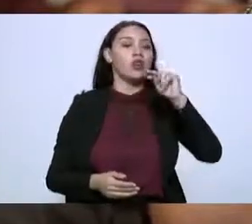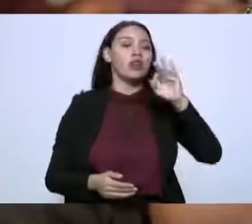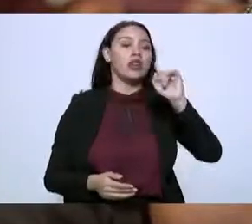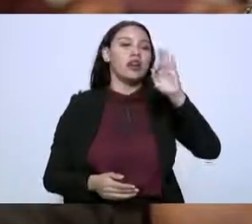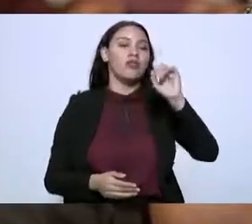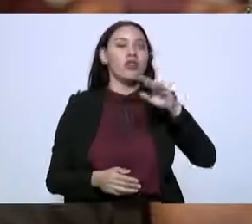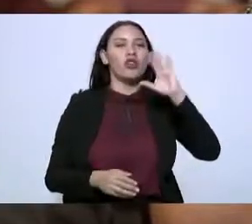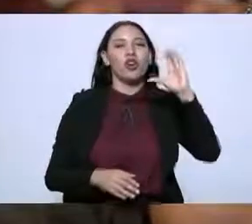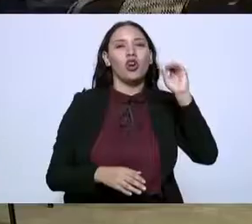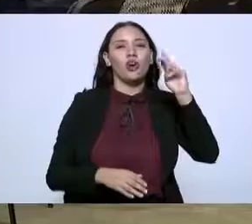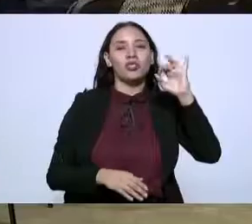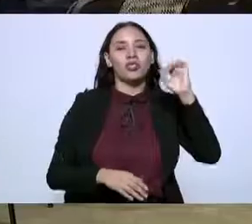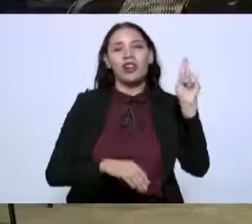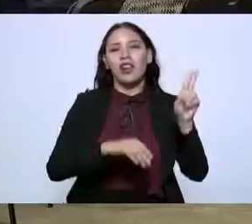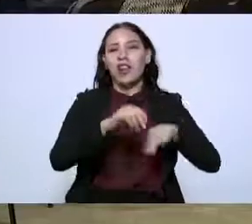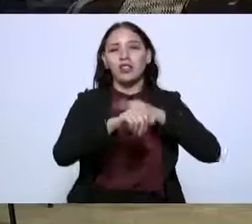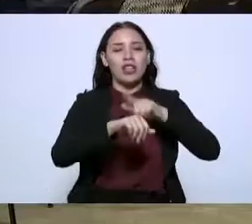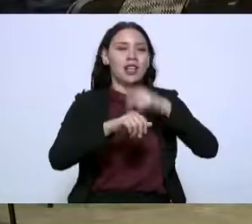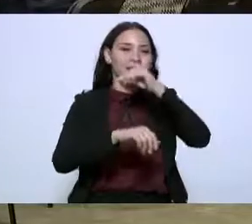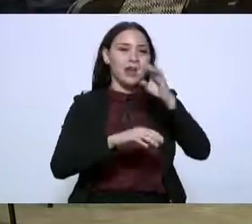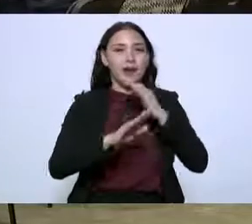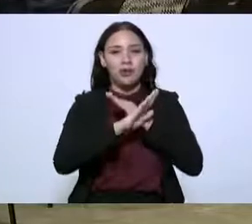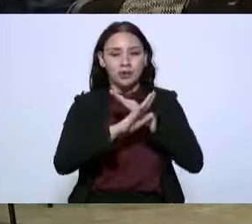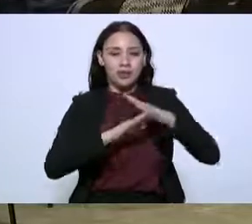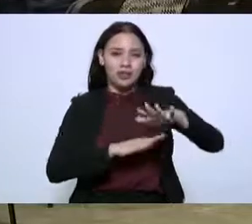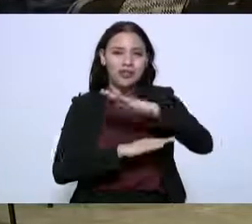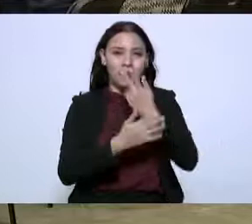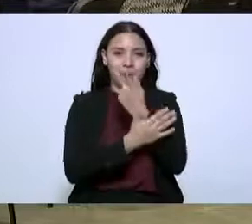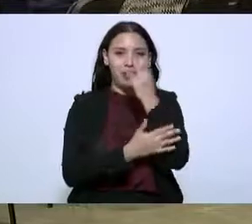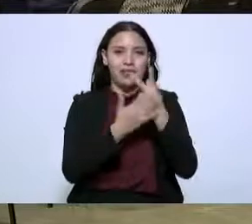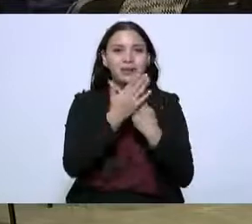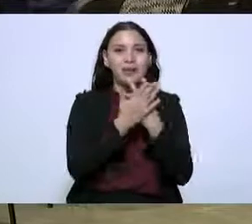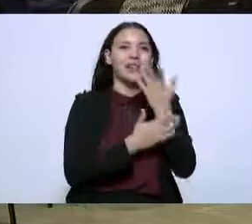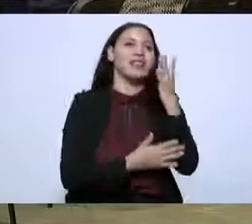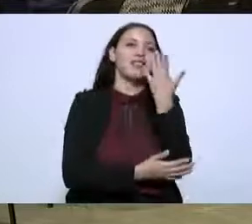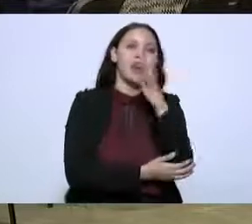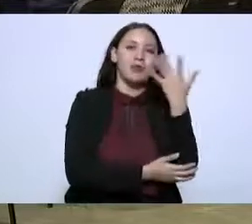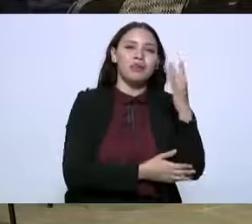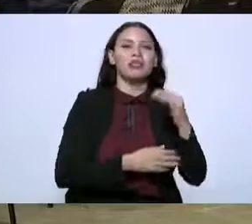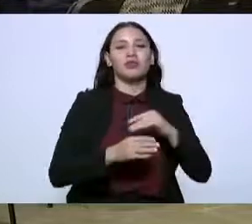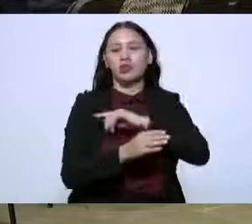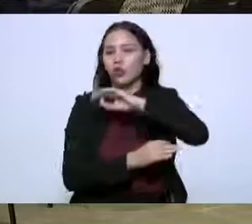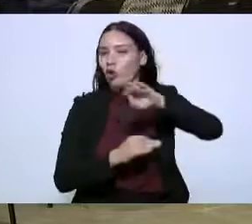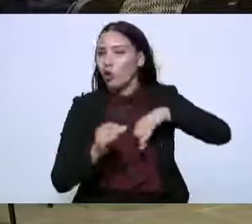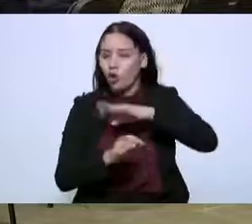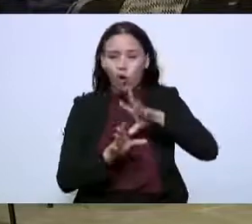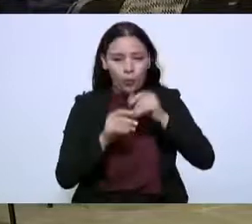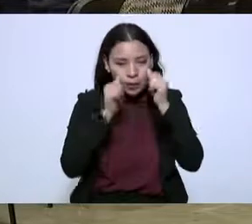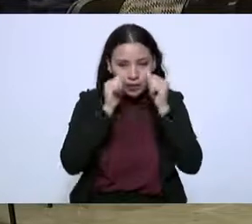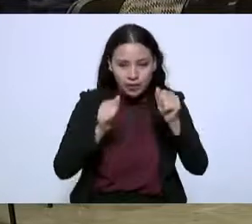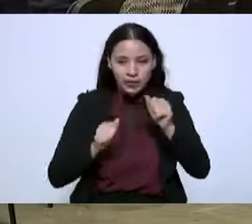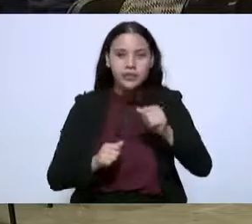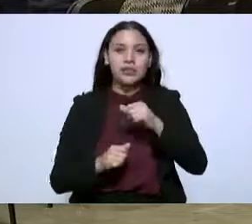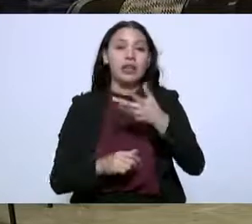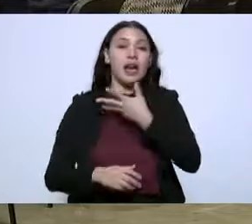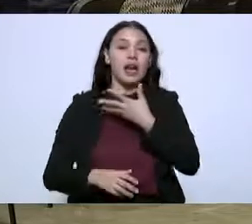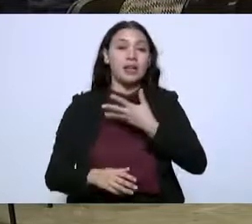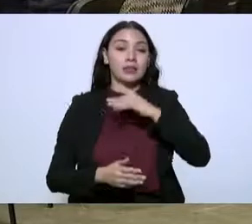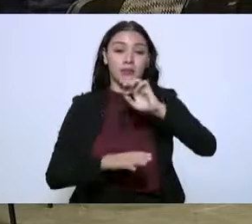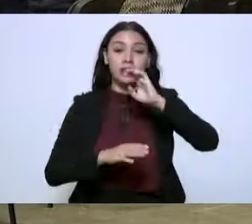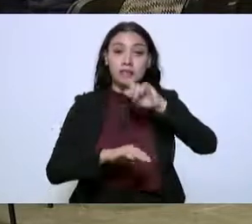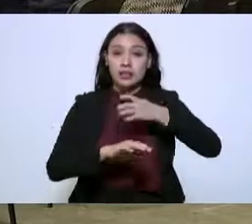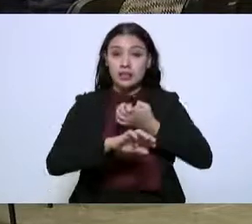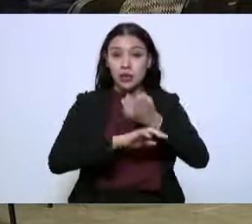Comisión Nacional Forestal, el cuidado es respecto a todo lo que tenga que hacer con el área forestal, tiene un potencial. El estado de